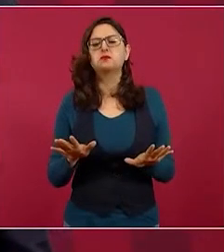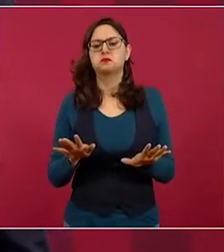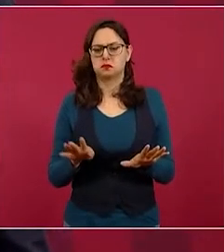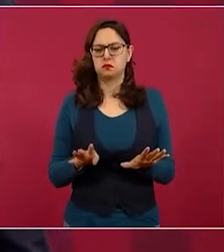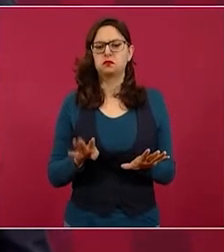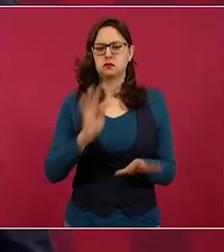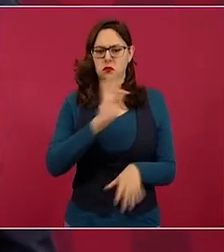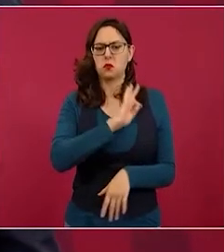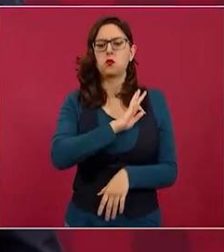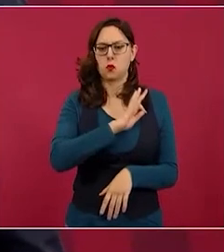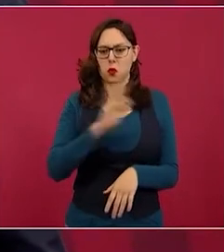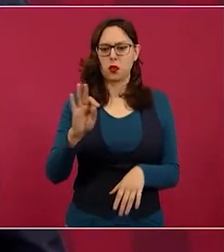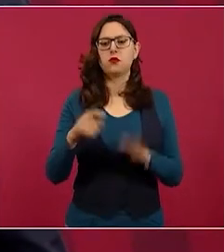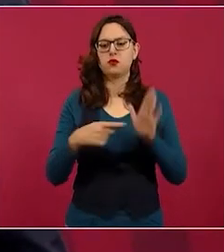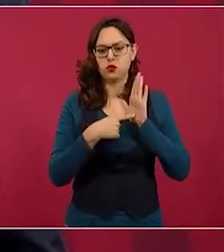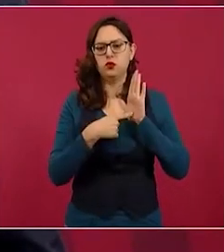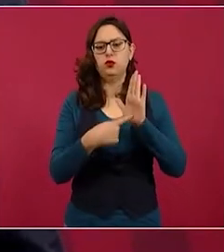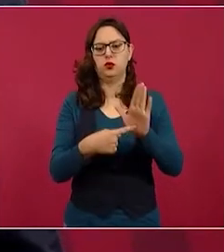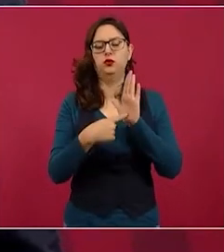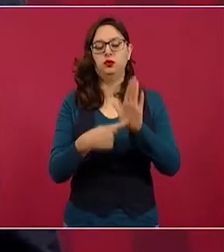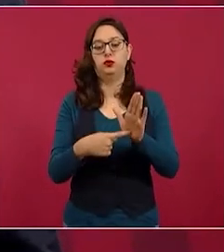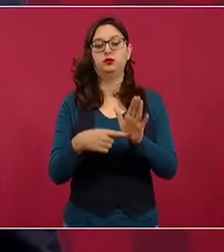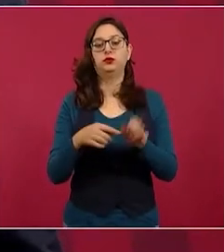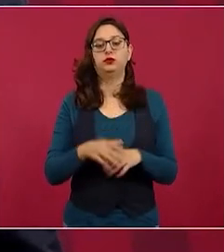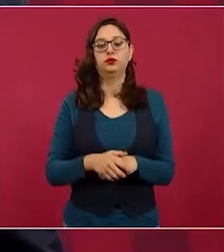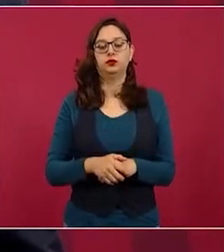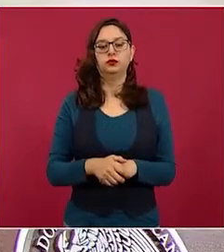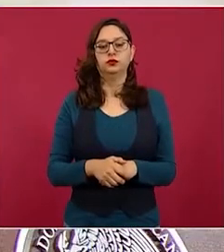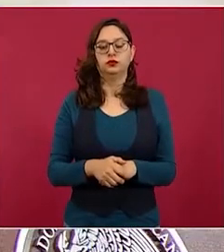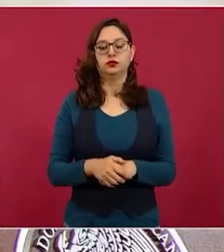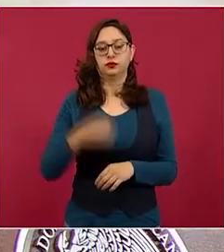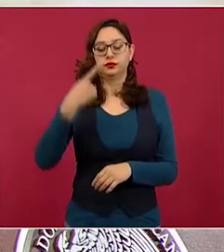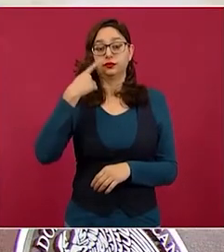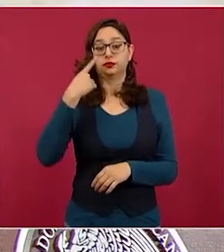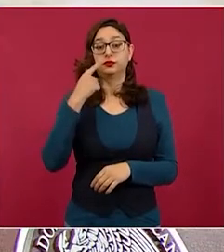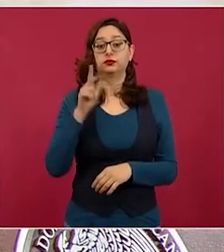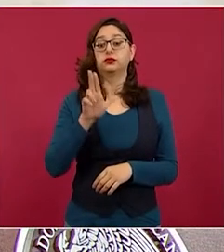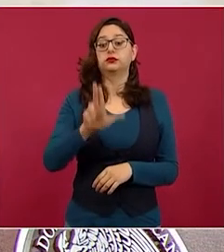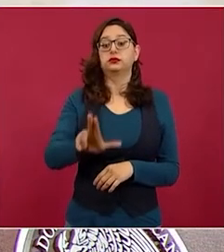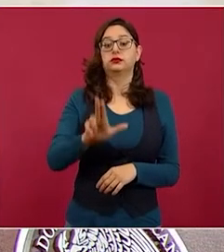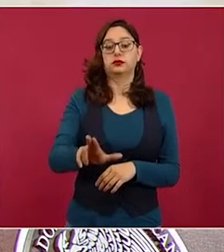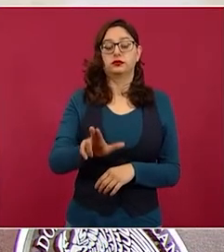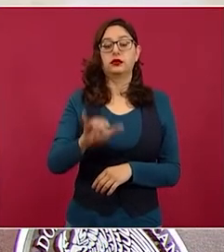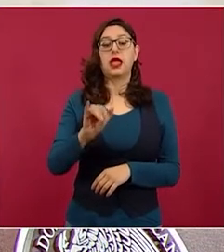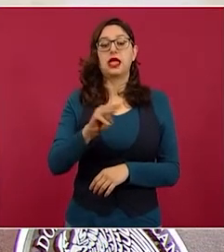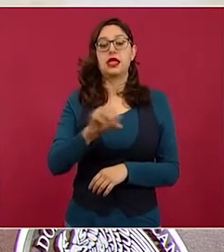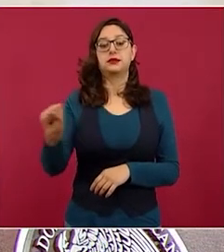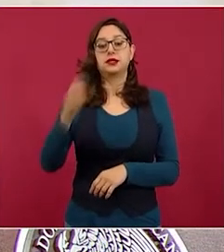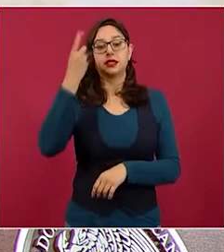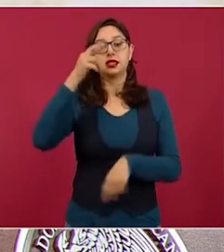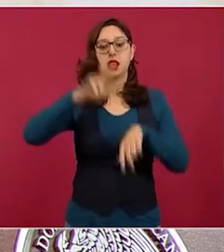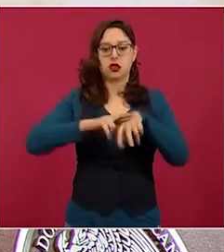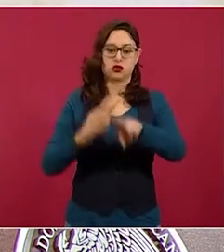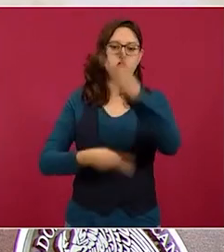dar a conocer. El martes va a estar el director del Seguro Social,